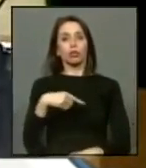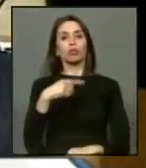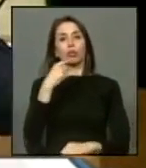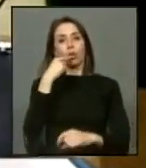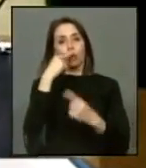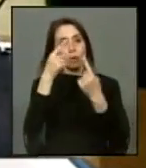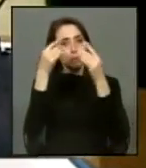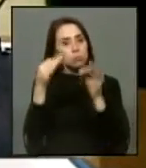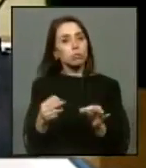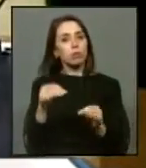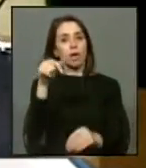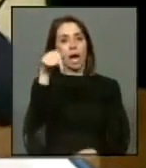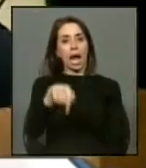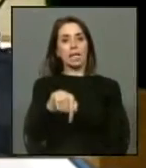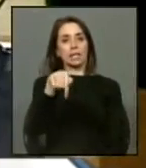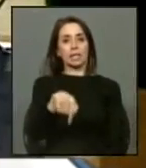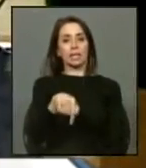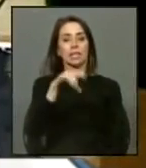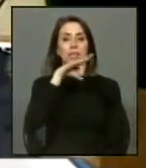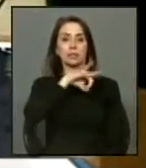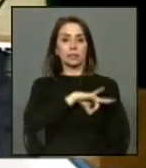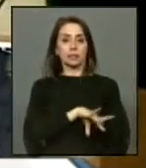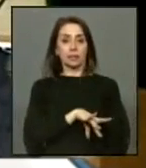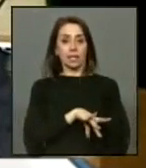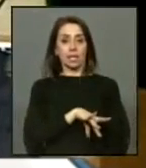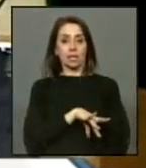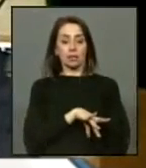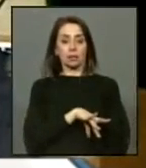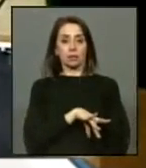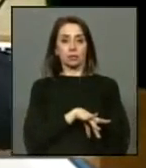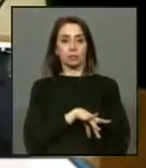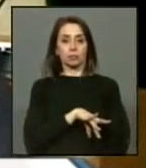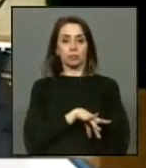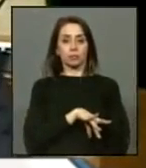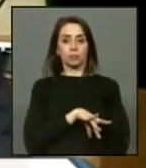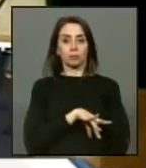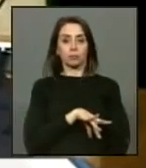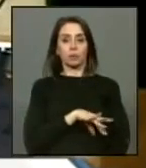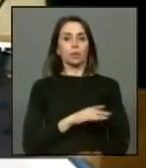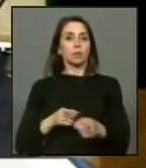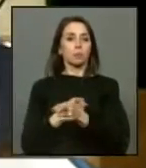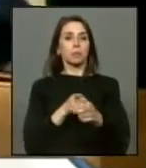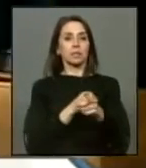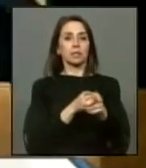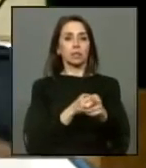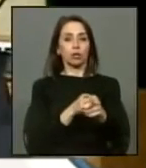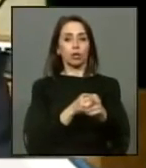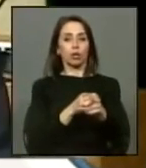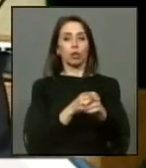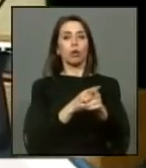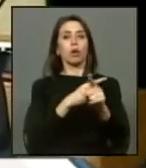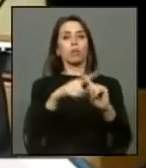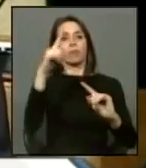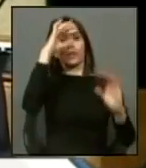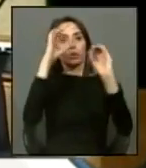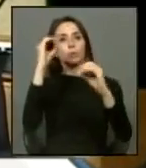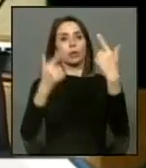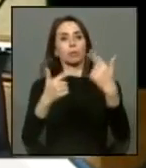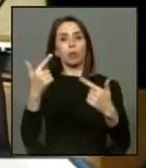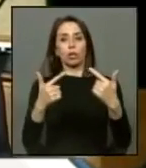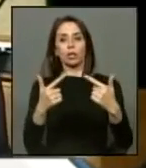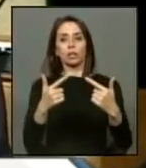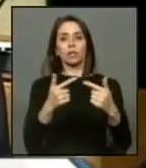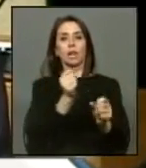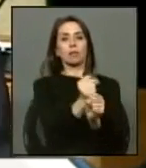que aquí en este Chile se persiguió por diferencias políticas la gente se le echó de